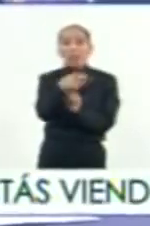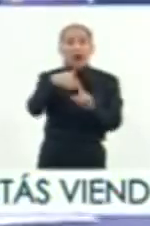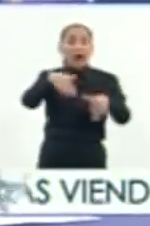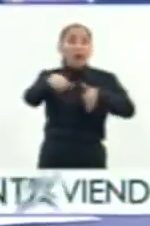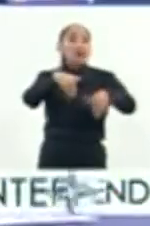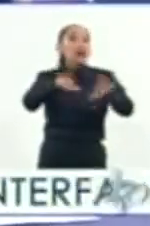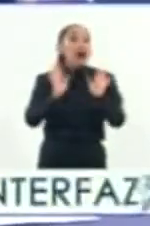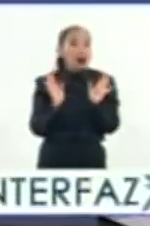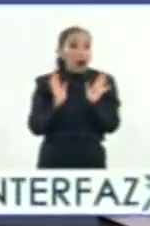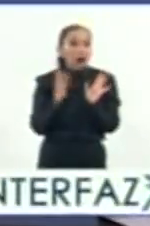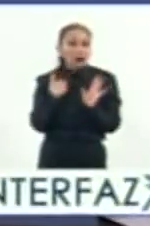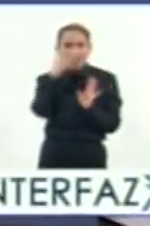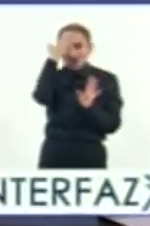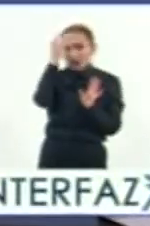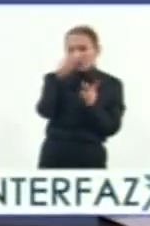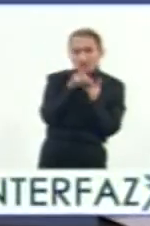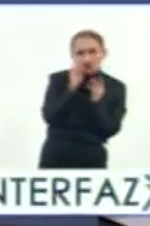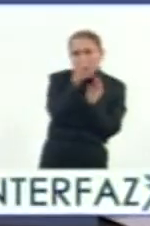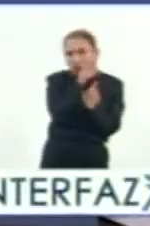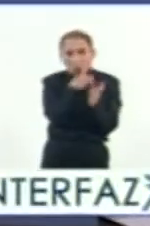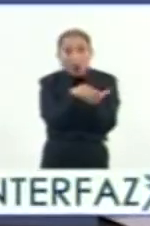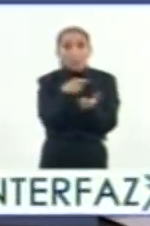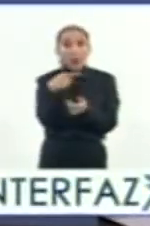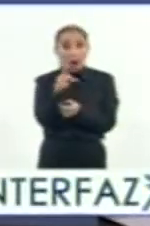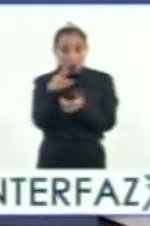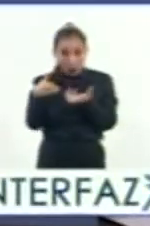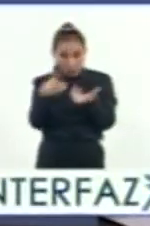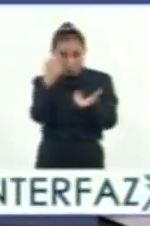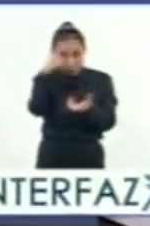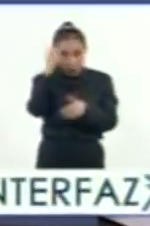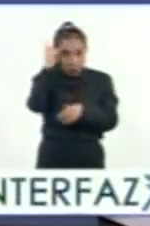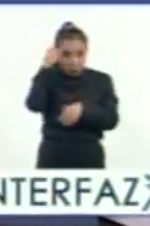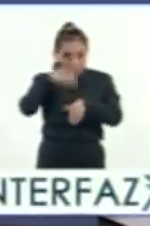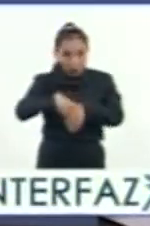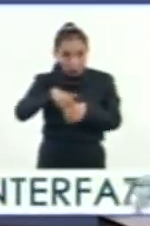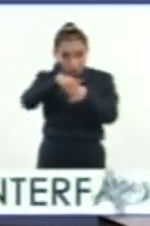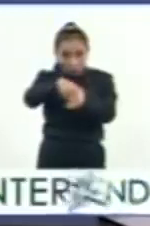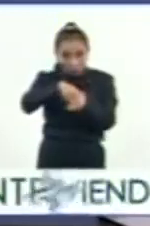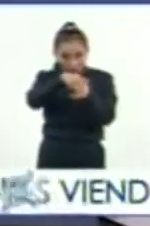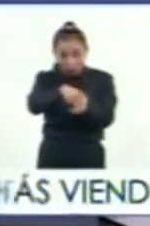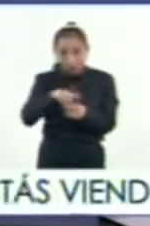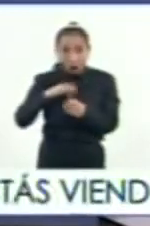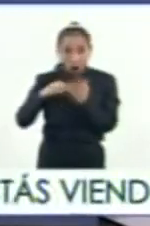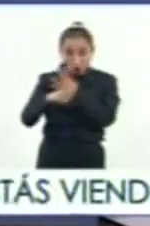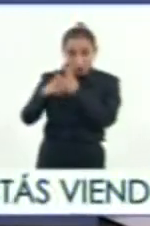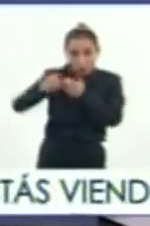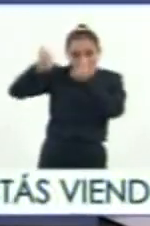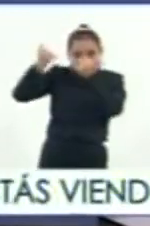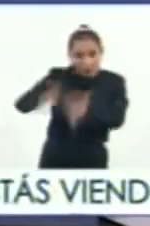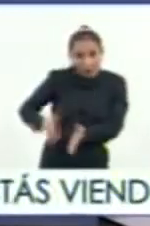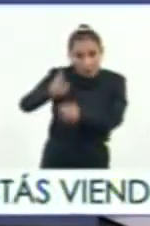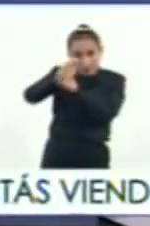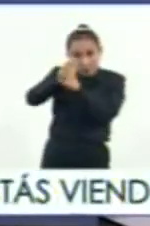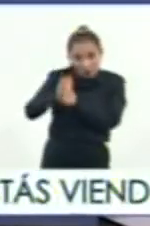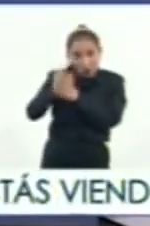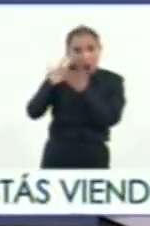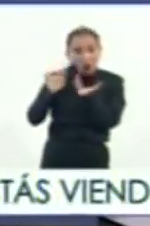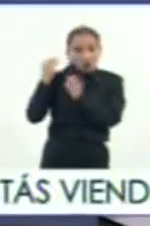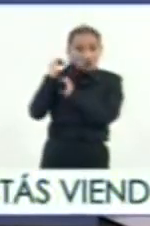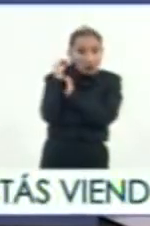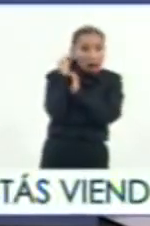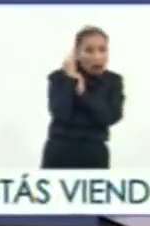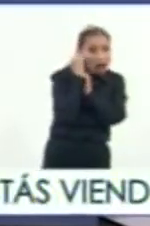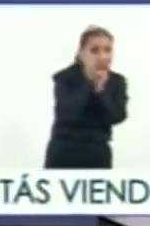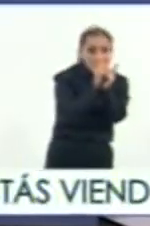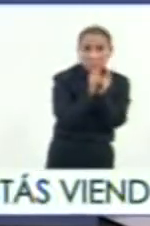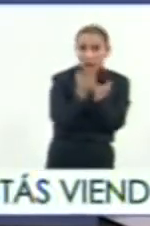caminaban y los conocían perfectamente, no son caminos para llevar piezas de artillería ni para llevar un contingente